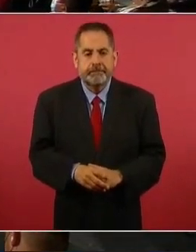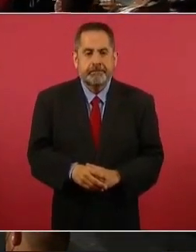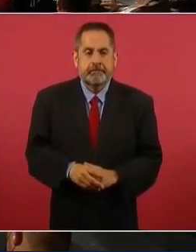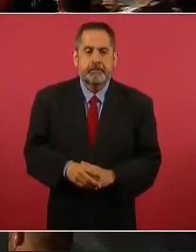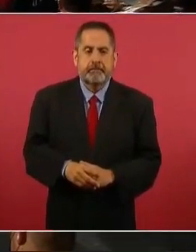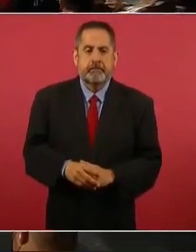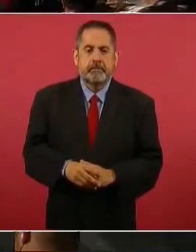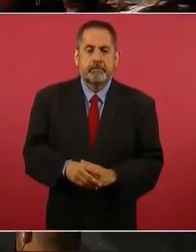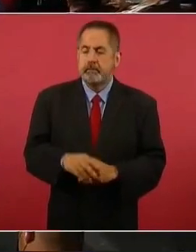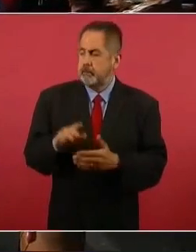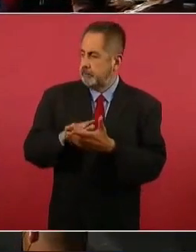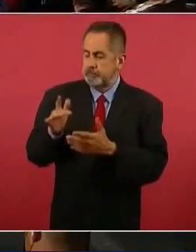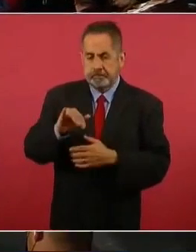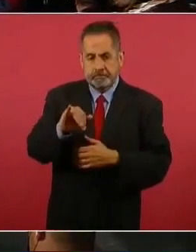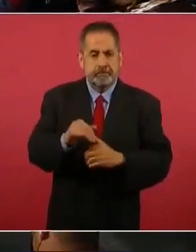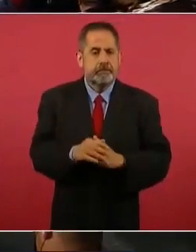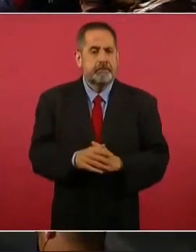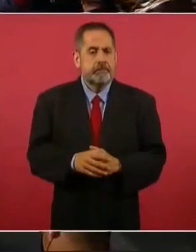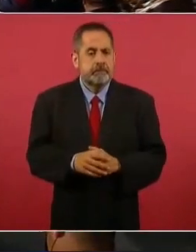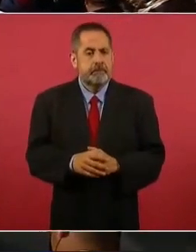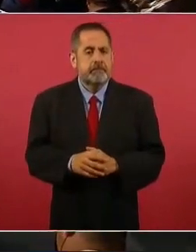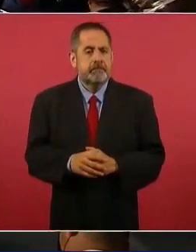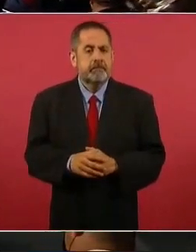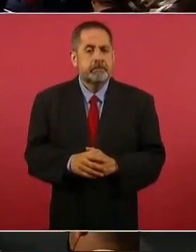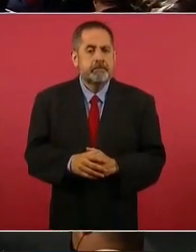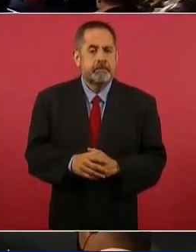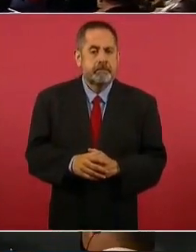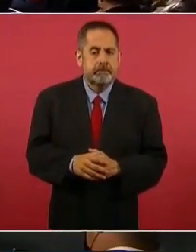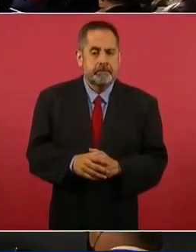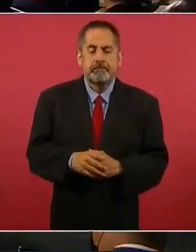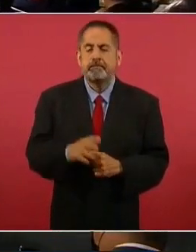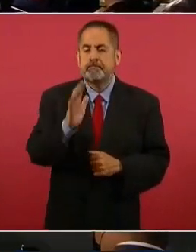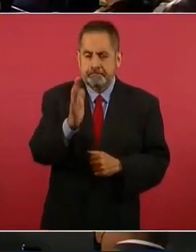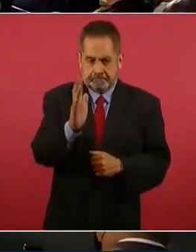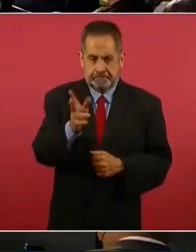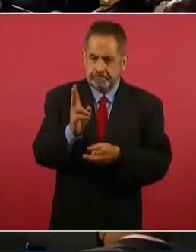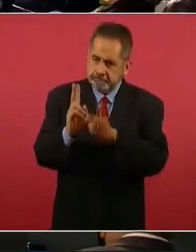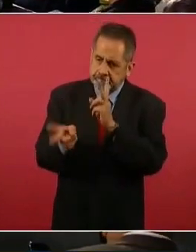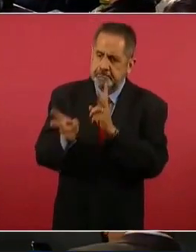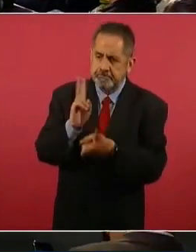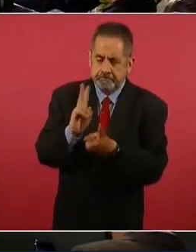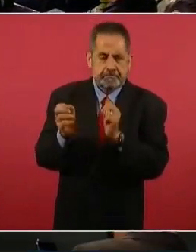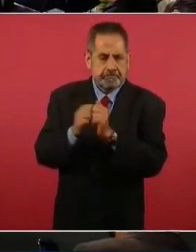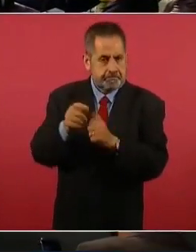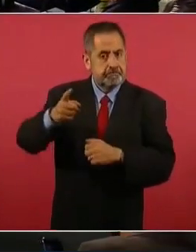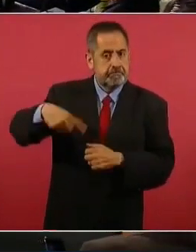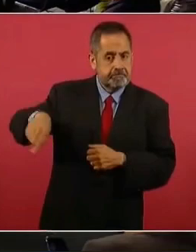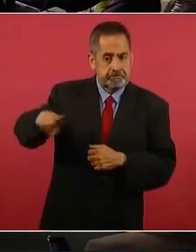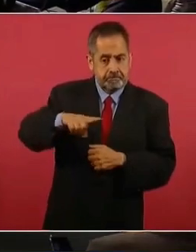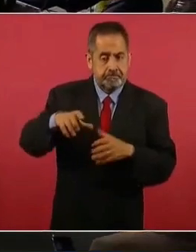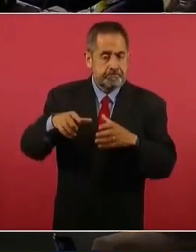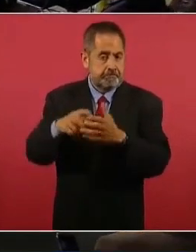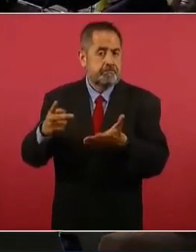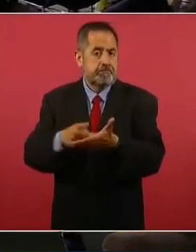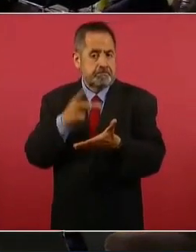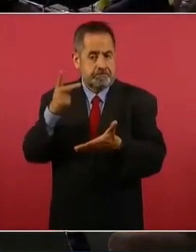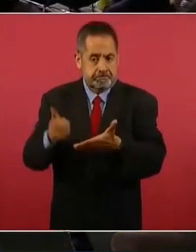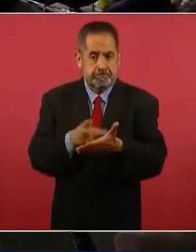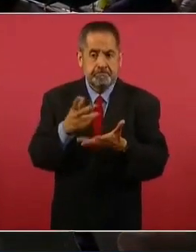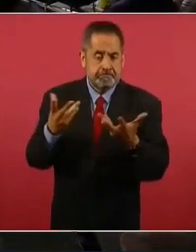Sí, muchas gracias. Sí, se ha tenido conversaciones con ellos varias